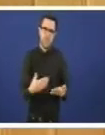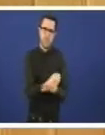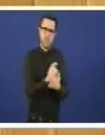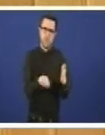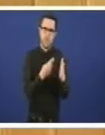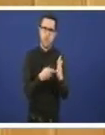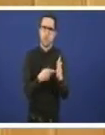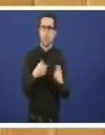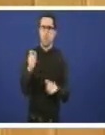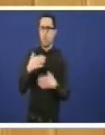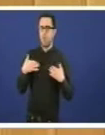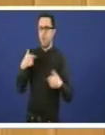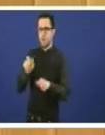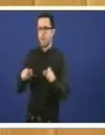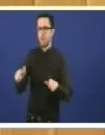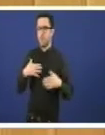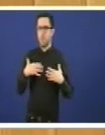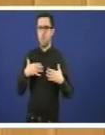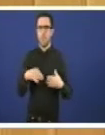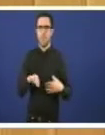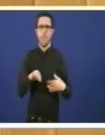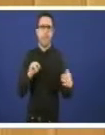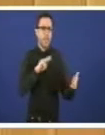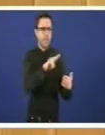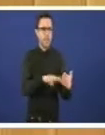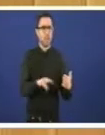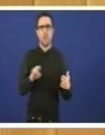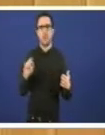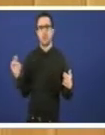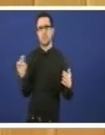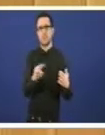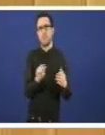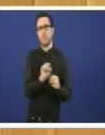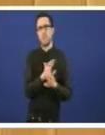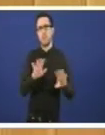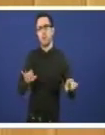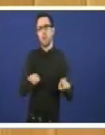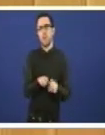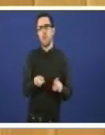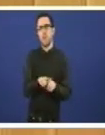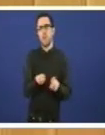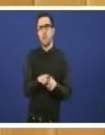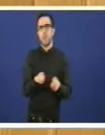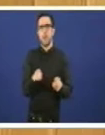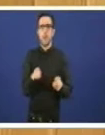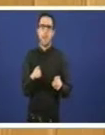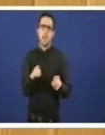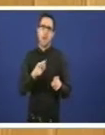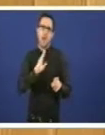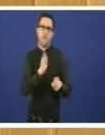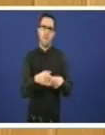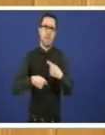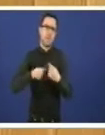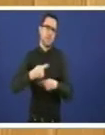conclusións demoledoras en canto aos efectos que a medio e longo prazo ten para a saúde das persoas as